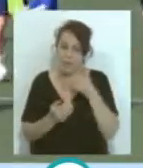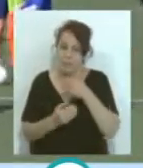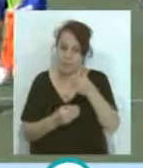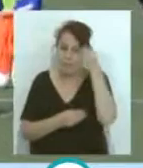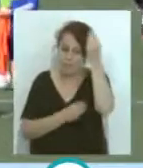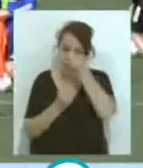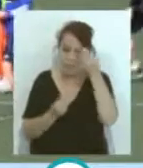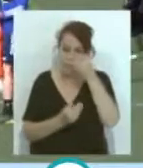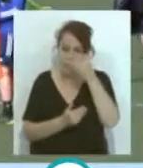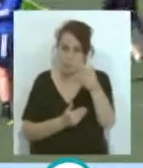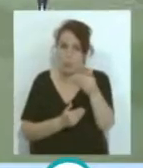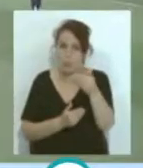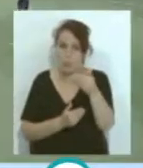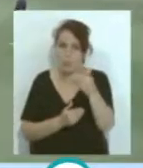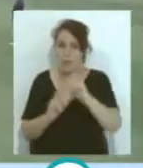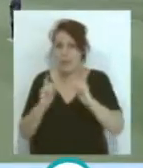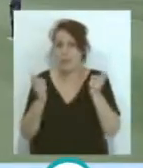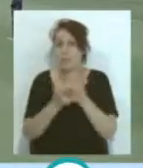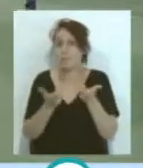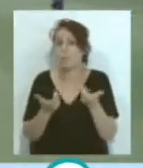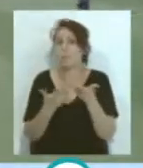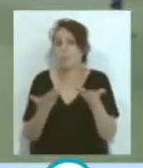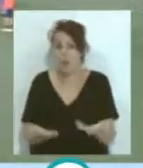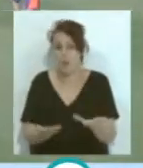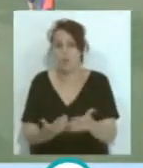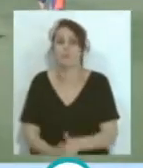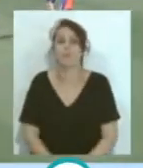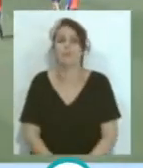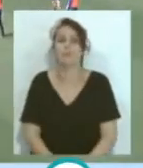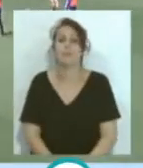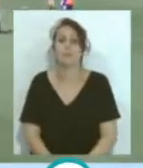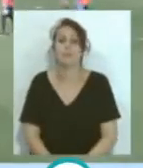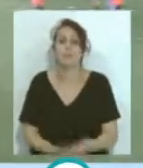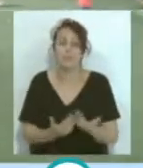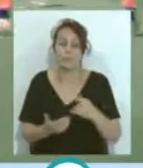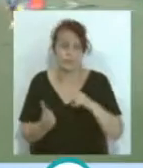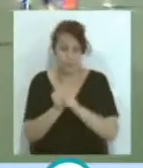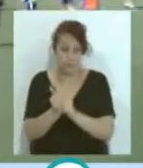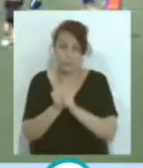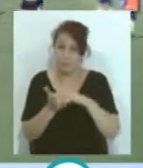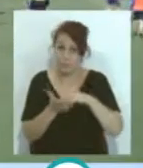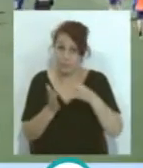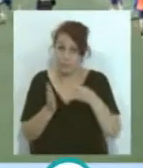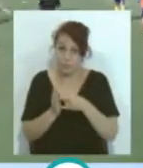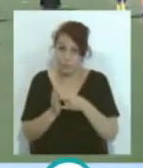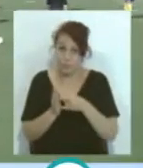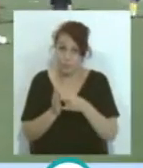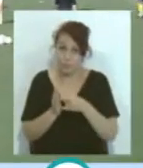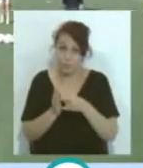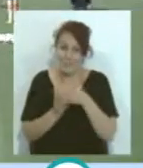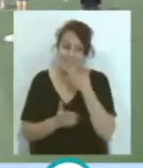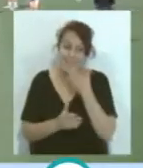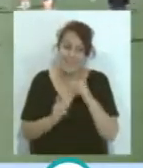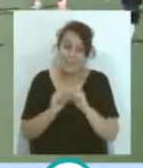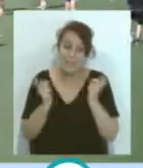ser el futuro de la plantilla... ...y claro, la Secretaría Técnica tiene... ...si el